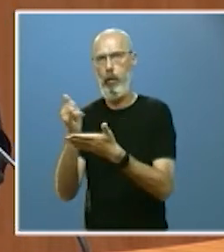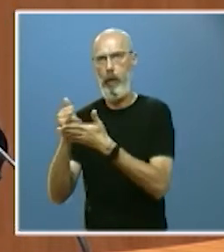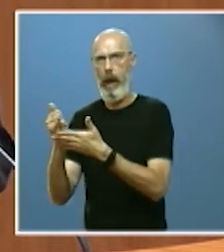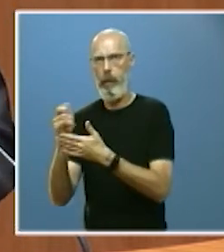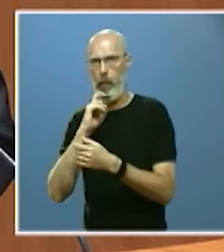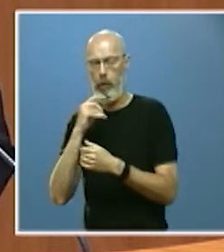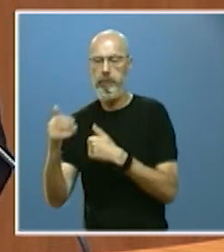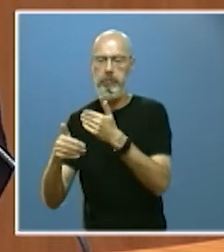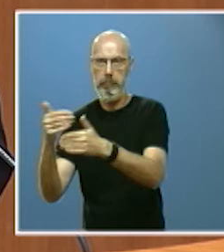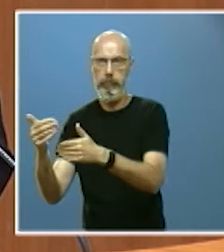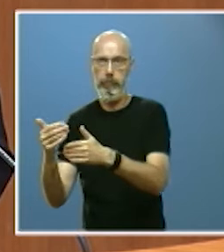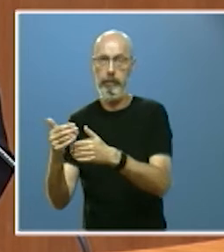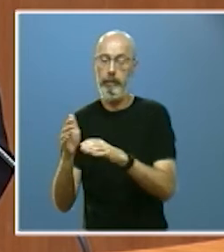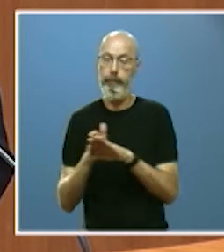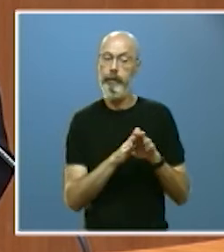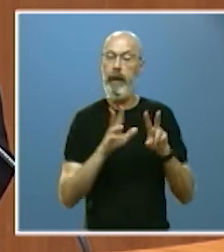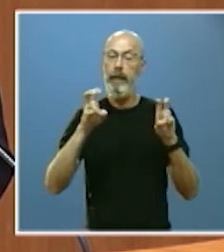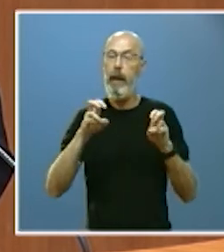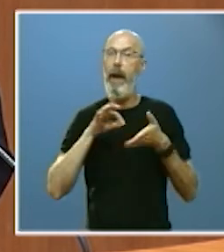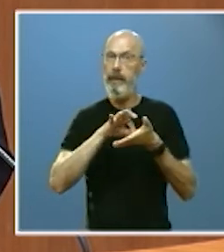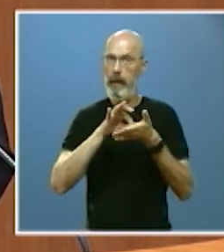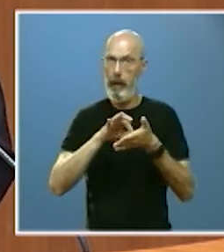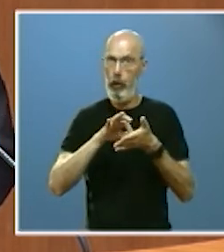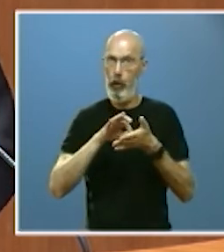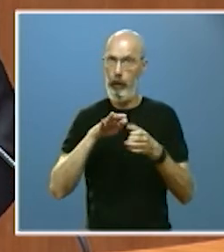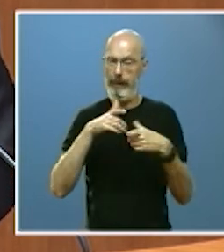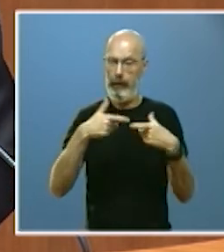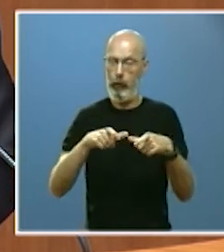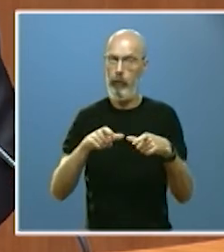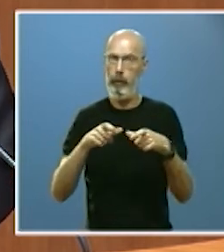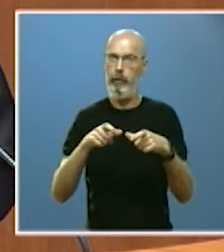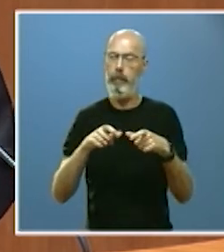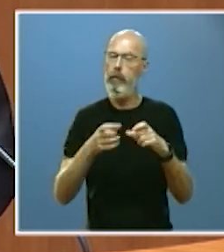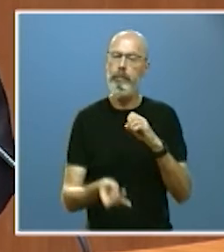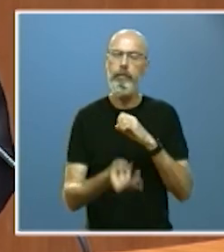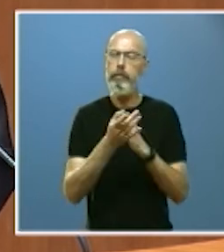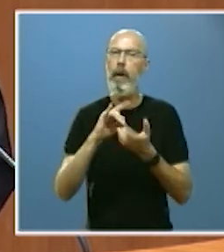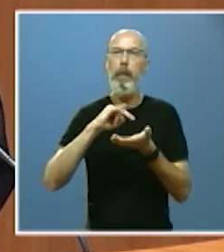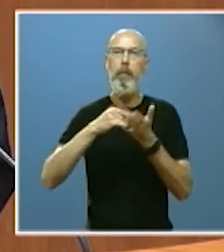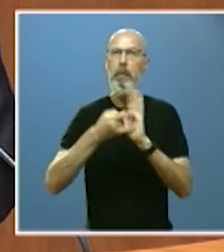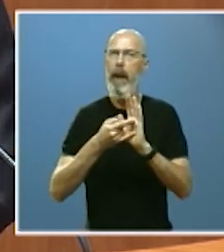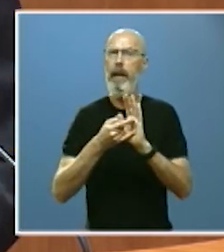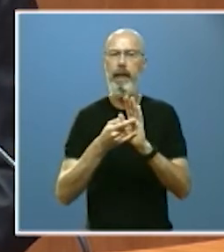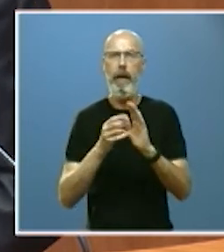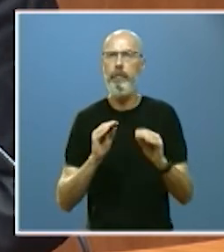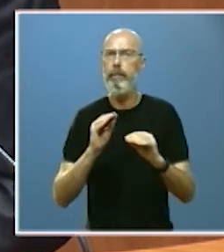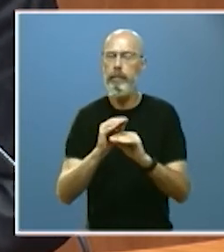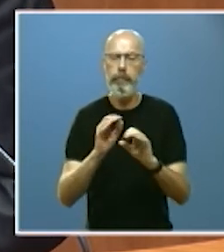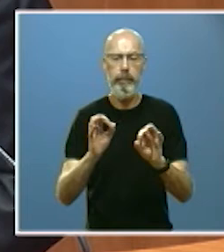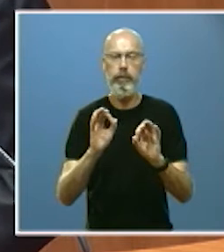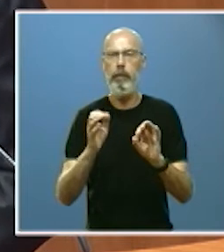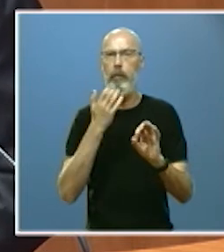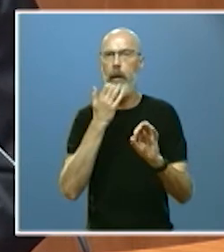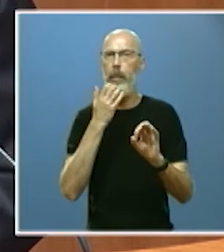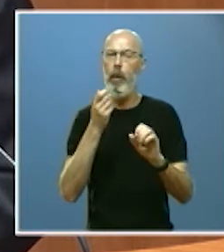servicios estamos poniendo en marcha un plan de abastecimiento de zonas rurales con dificultades que va a favorecer la dotación de comercios